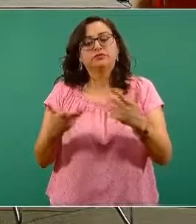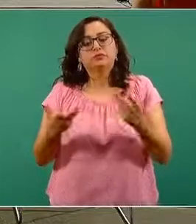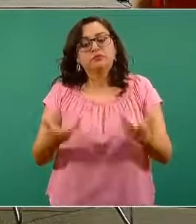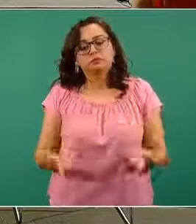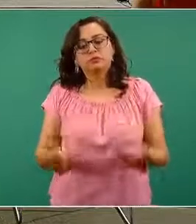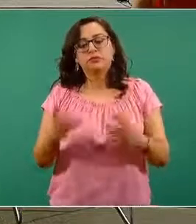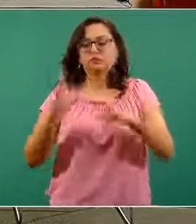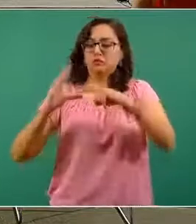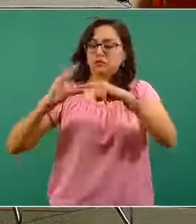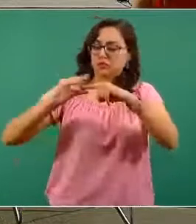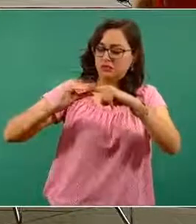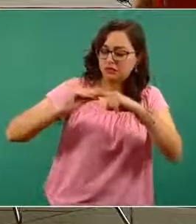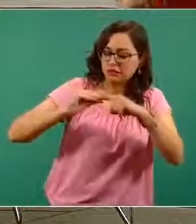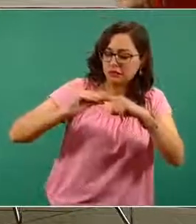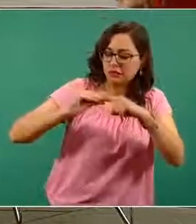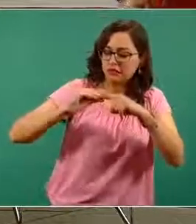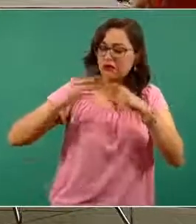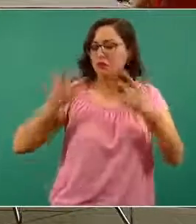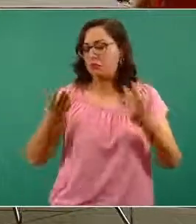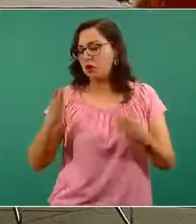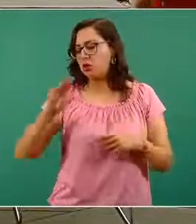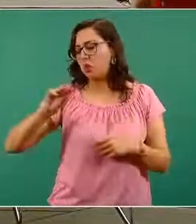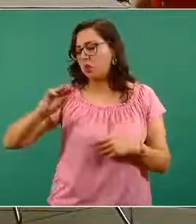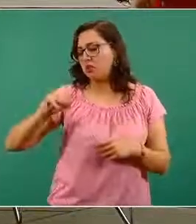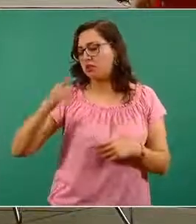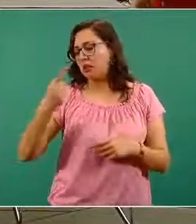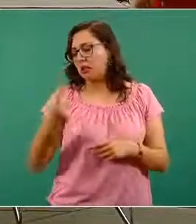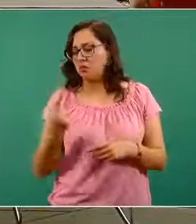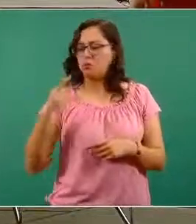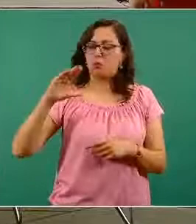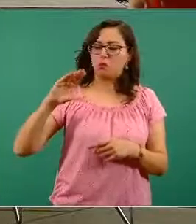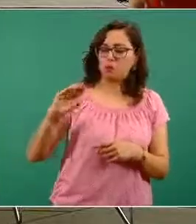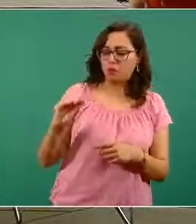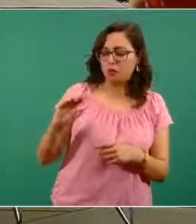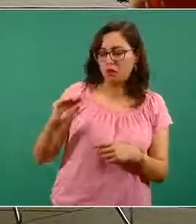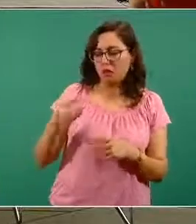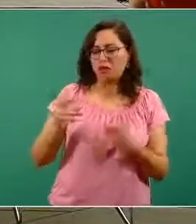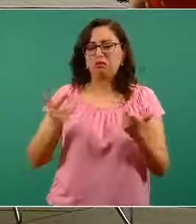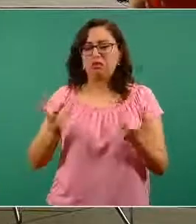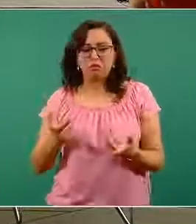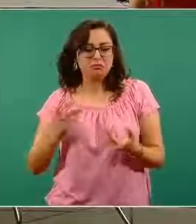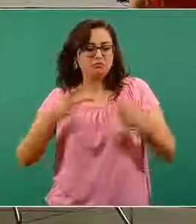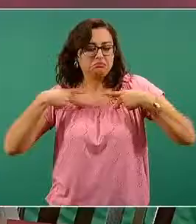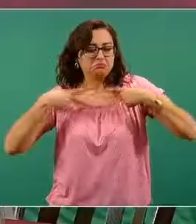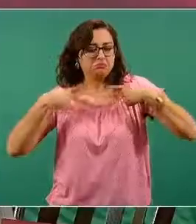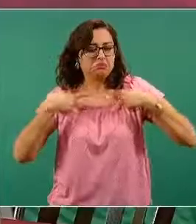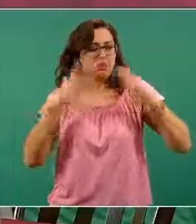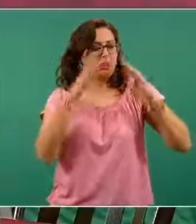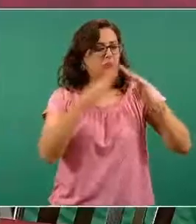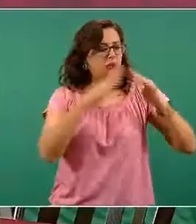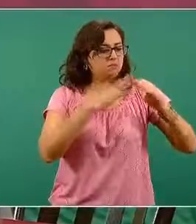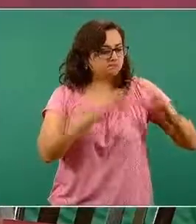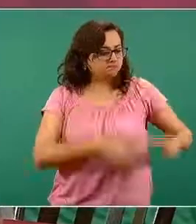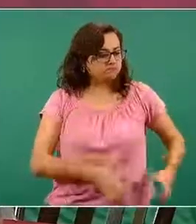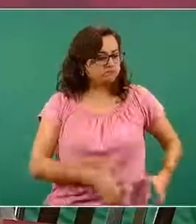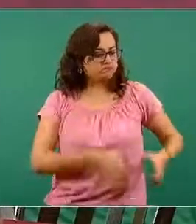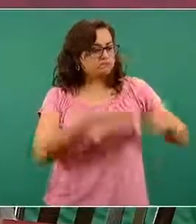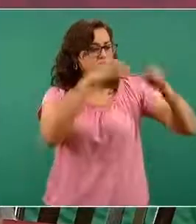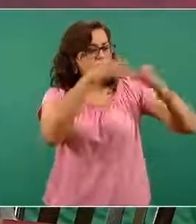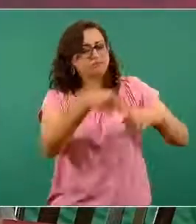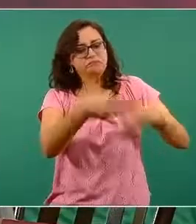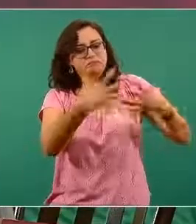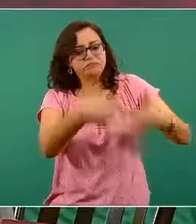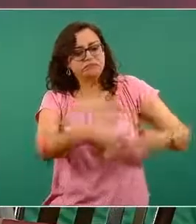personas tienen un concentrador de oxígeno o un tanque de oxígeno y a pesar de este